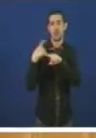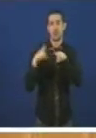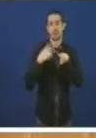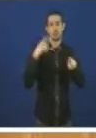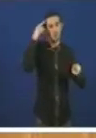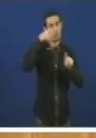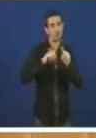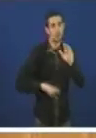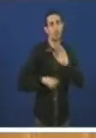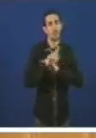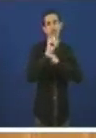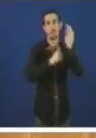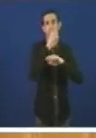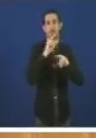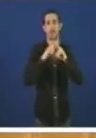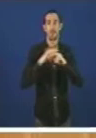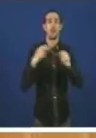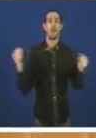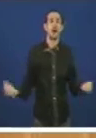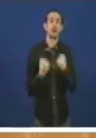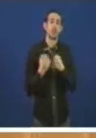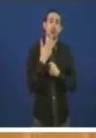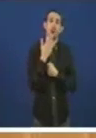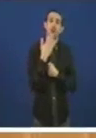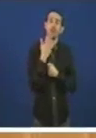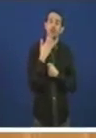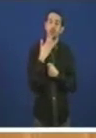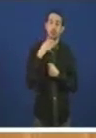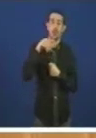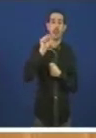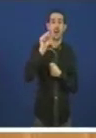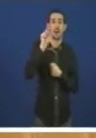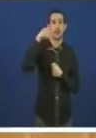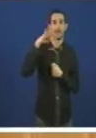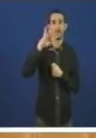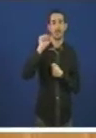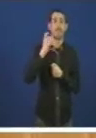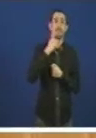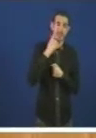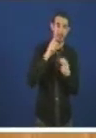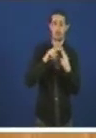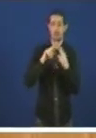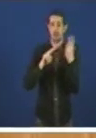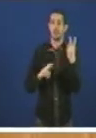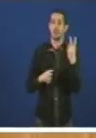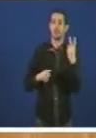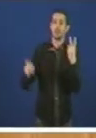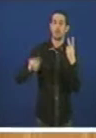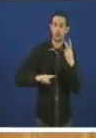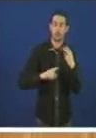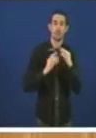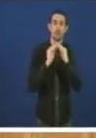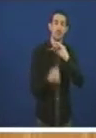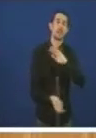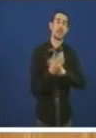desenvolvernos chamados activos ociosos de Navante a Fene e tamén para conseguir a ampliación de centros de reparación